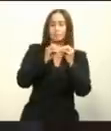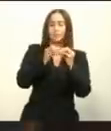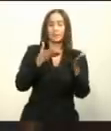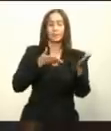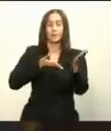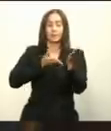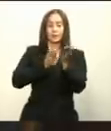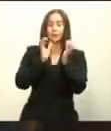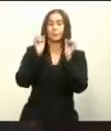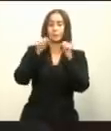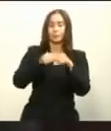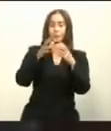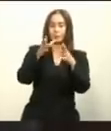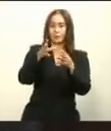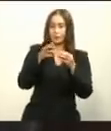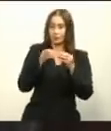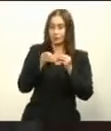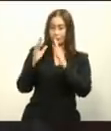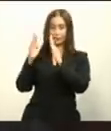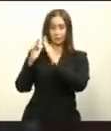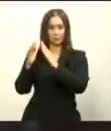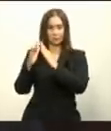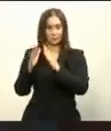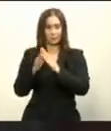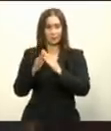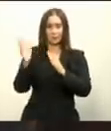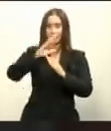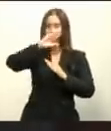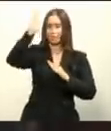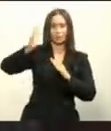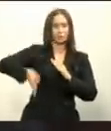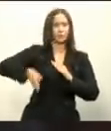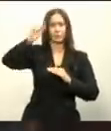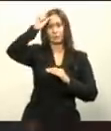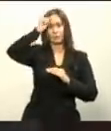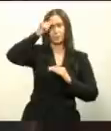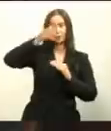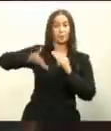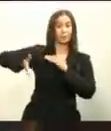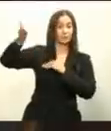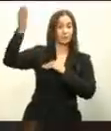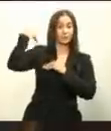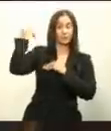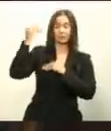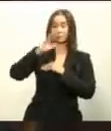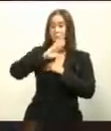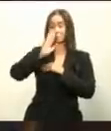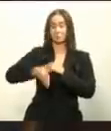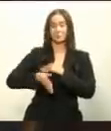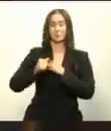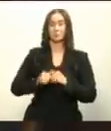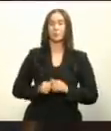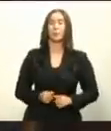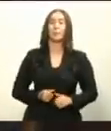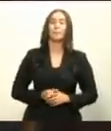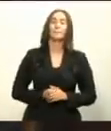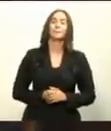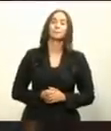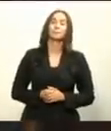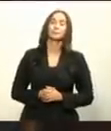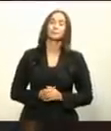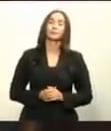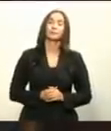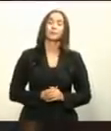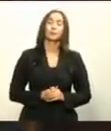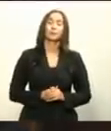a la vivienda que jamás haya puesto en marcha cualquier gobierno a lo largo de nuestra historia. Y no sólo